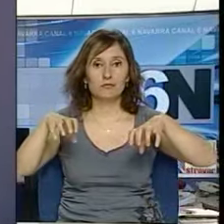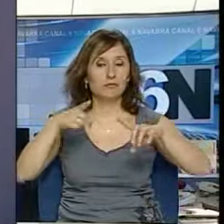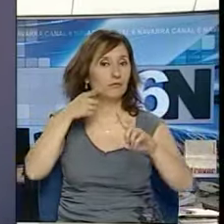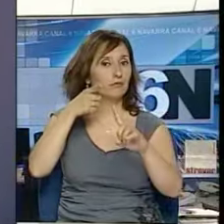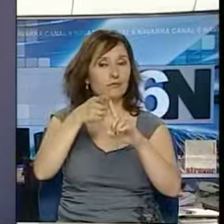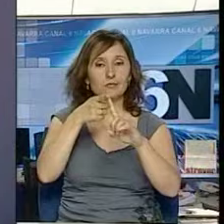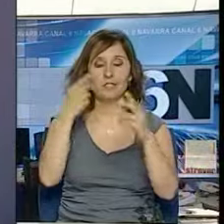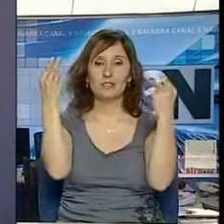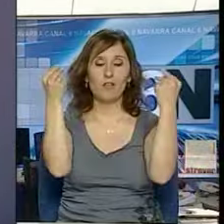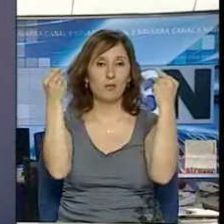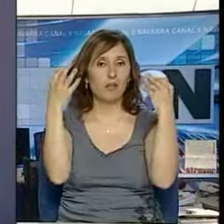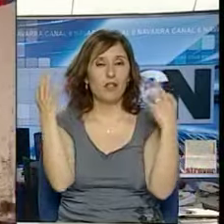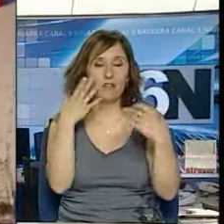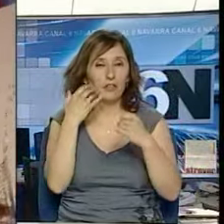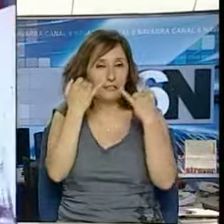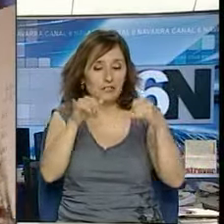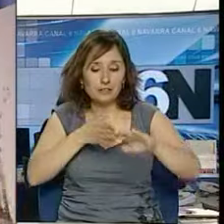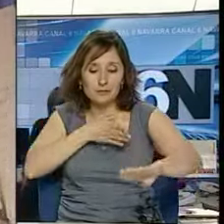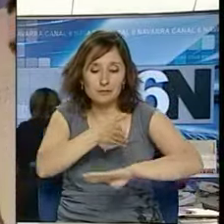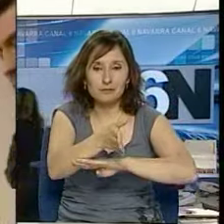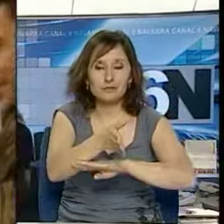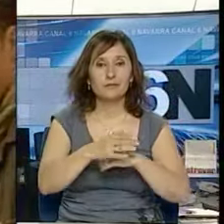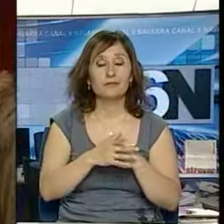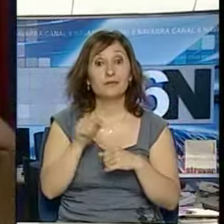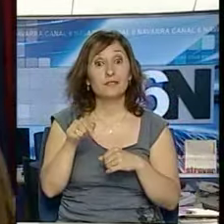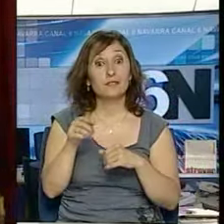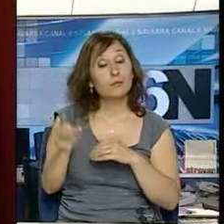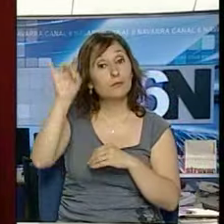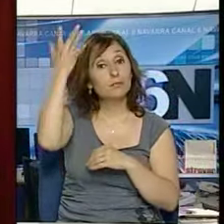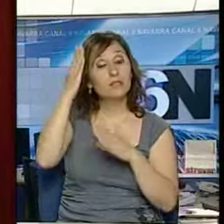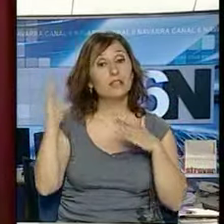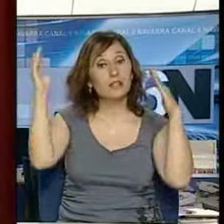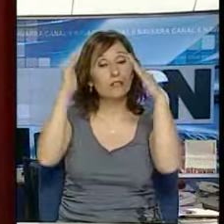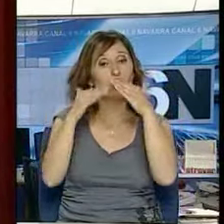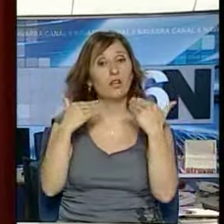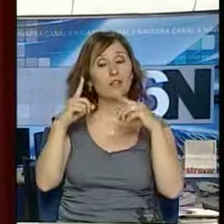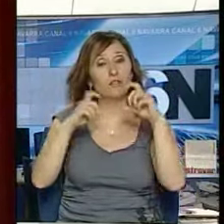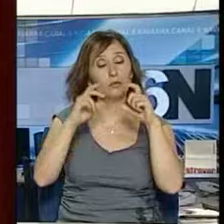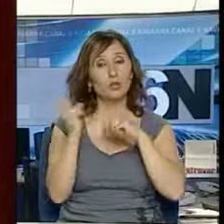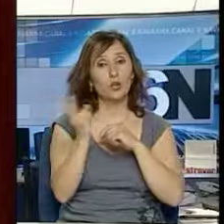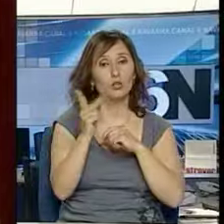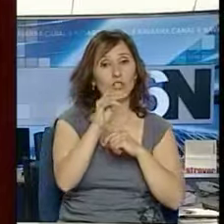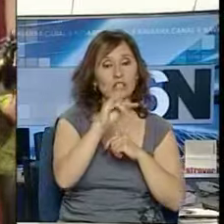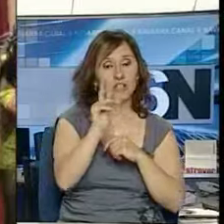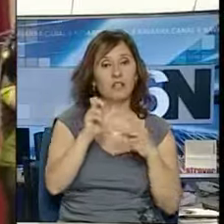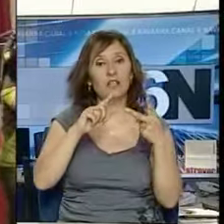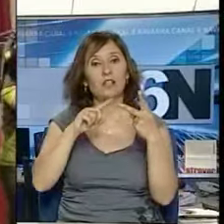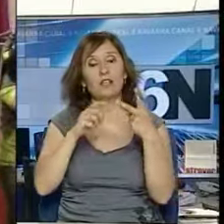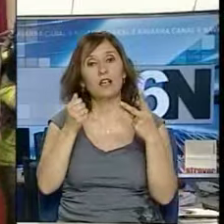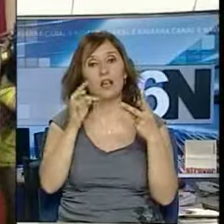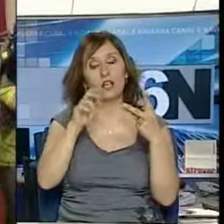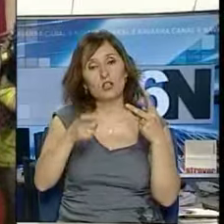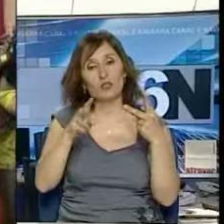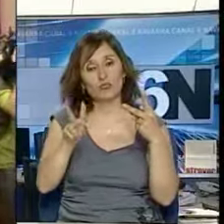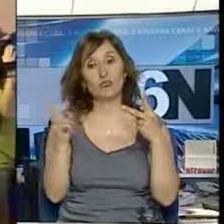hay que venir y hay que meterse en la fiesta. Una idea que llega desde Tafalla de la mano de estos dos fotógrafos, Quique Valensategui y Achu